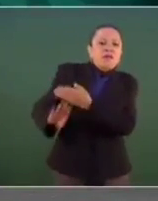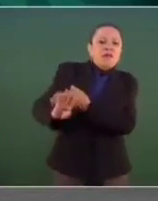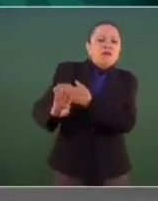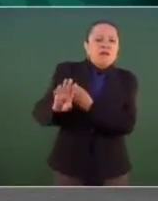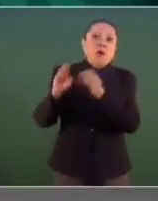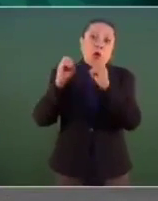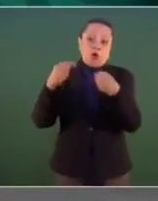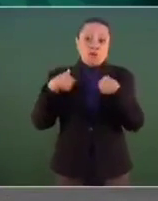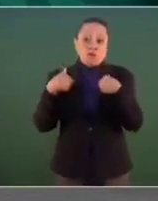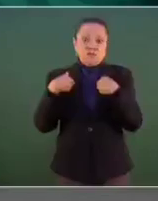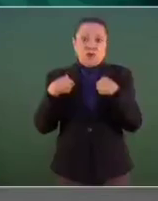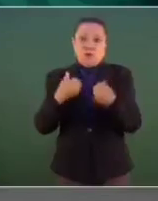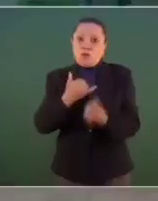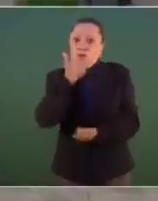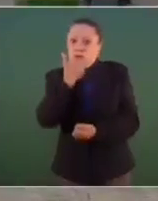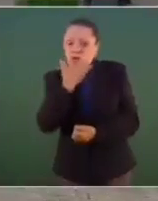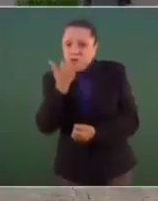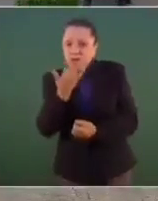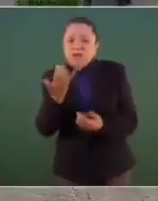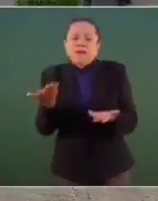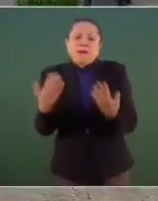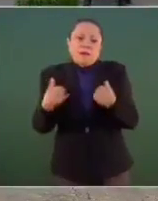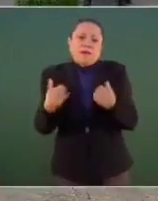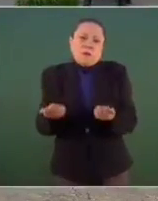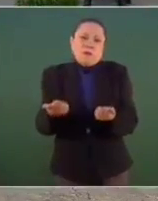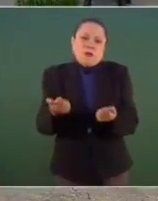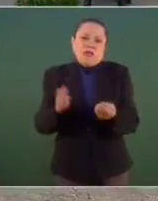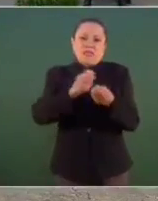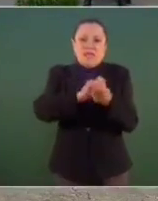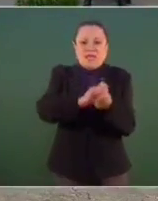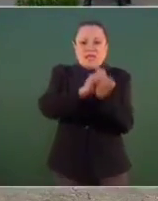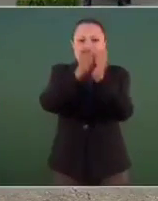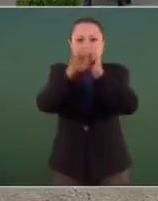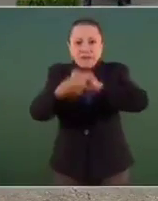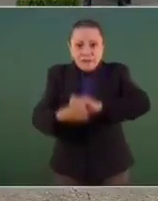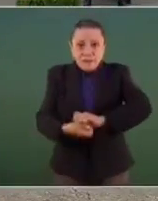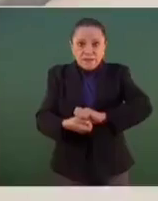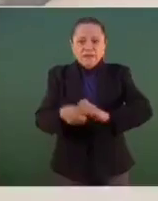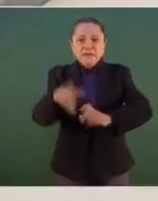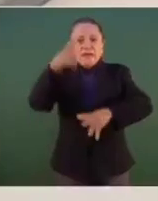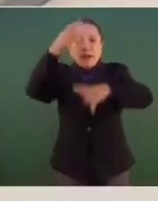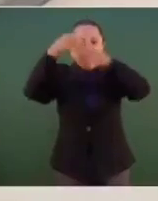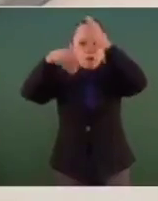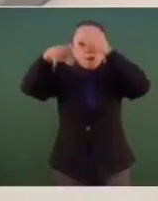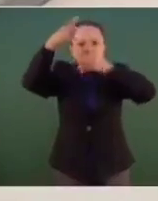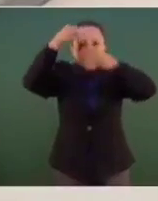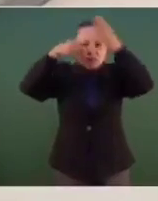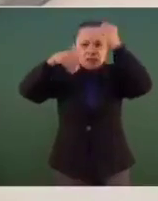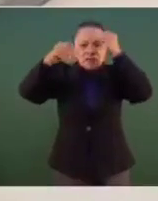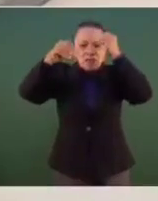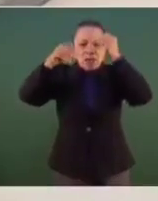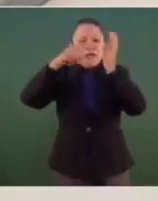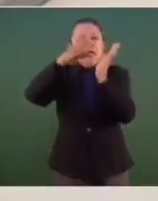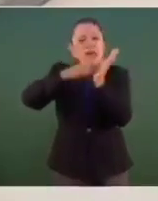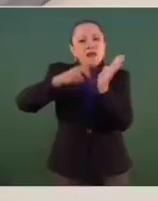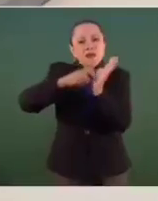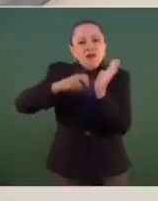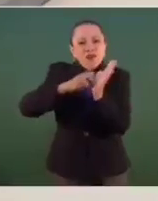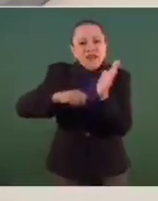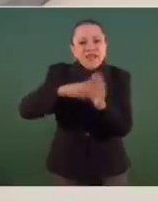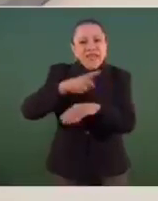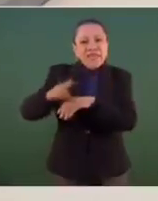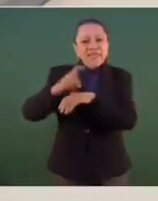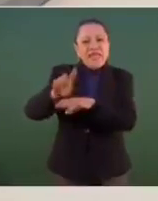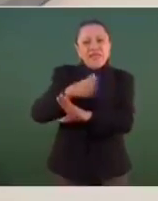conducta indebida, conviértela en aprendizaje y enmienda el daño